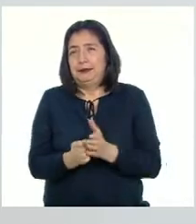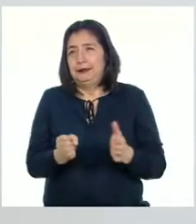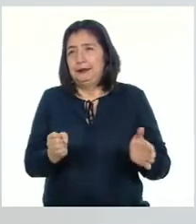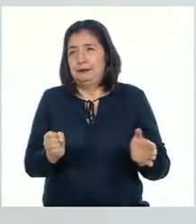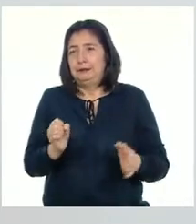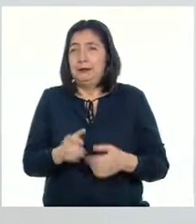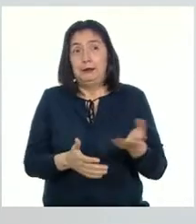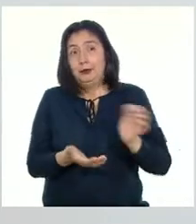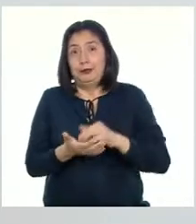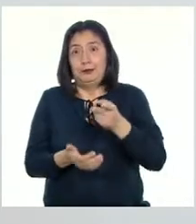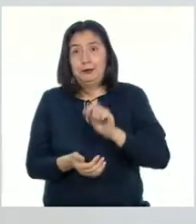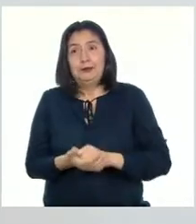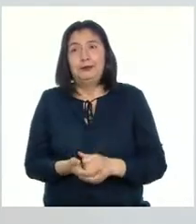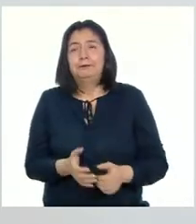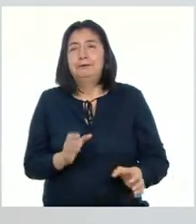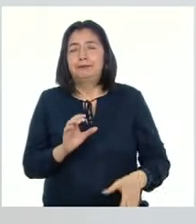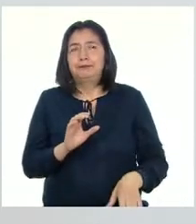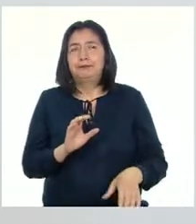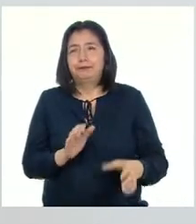Otra vez